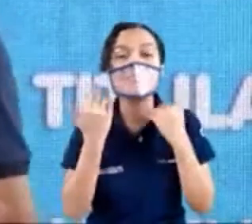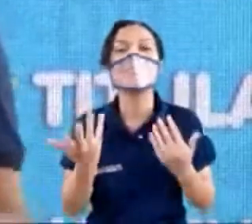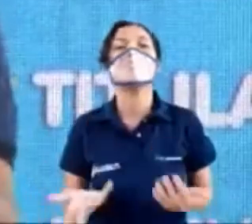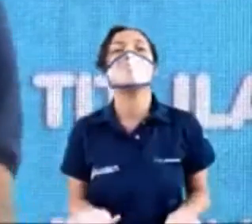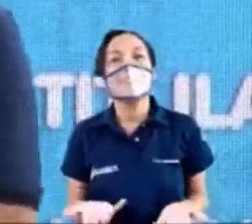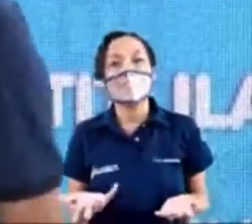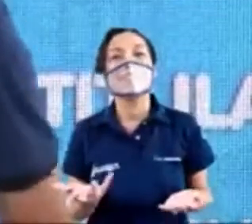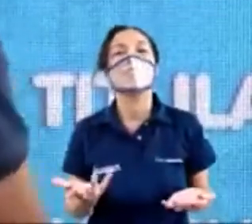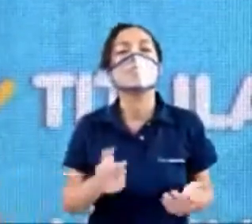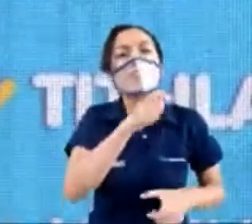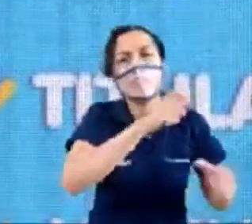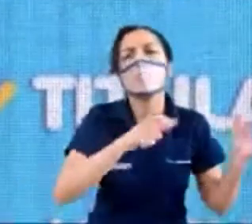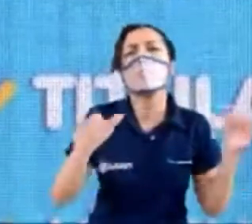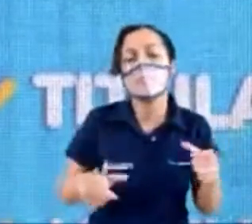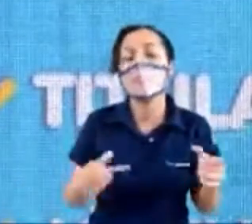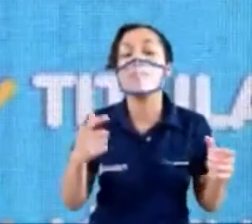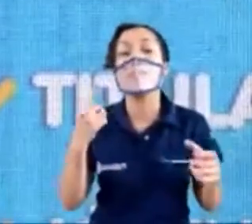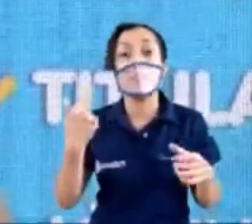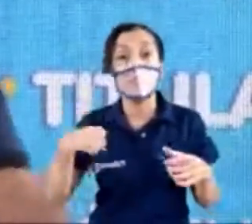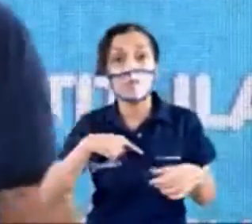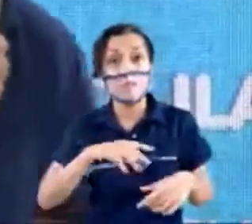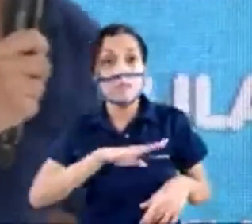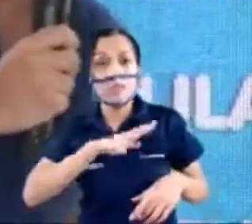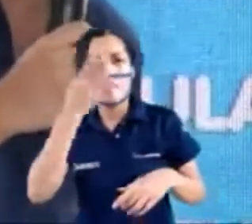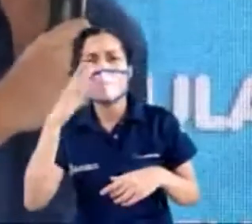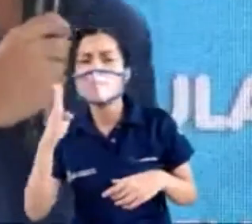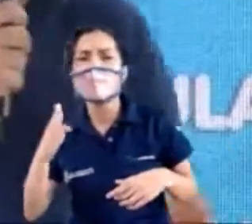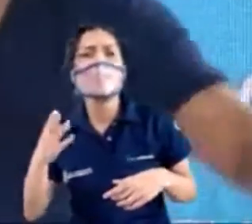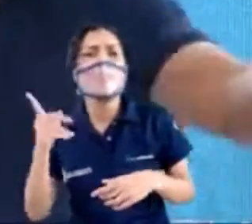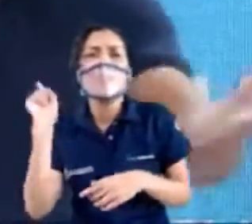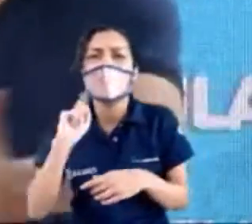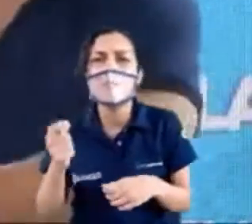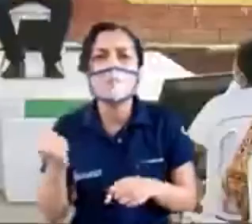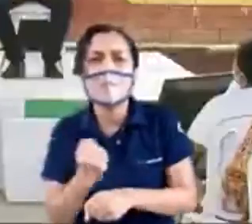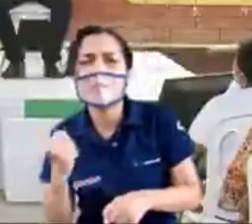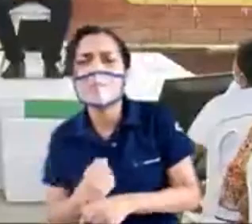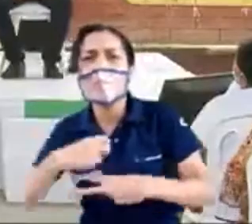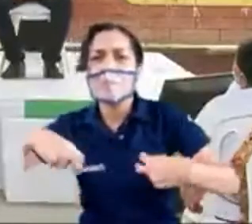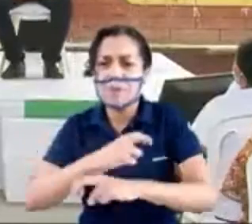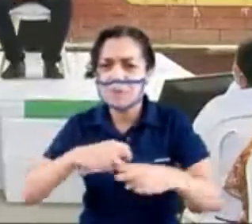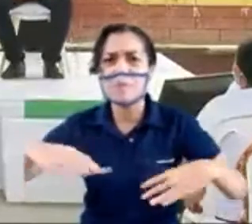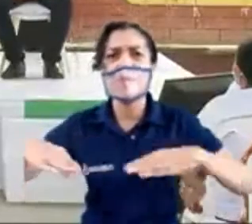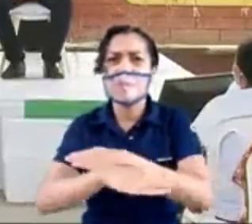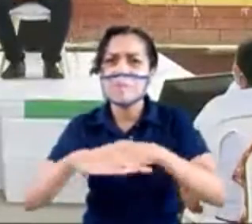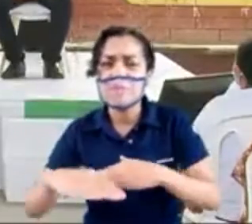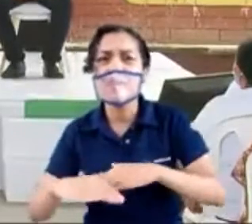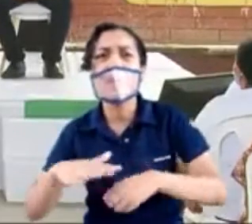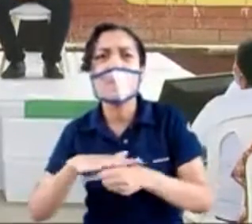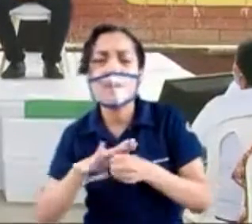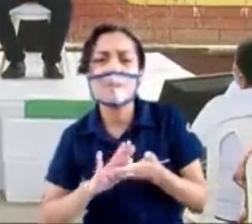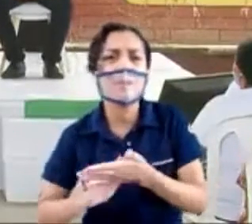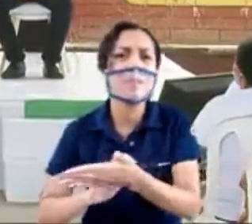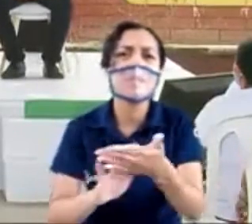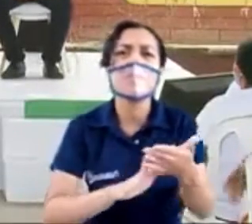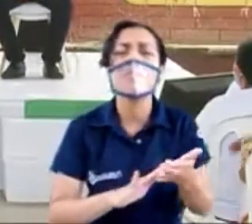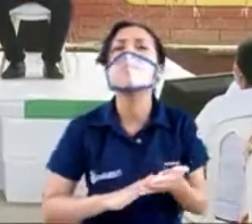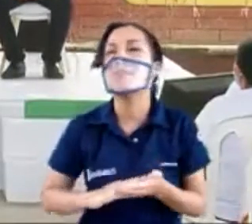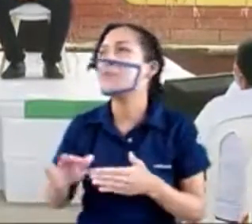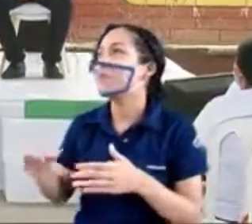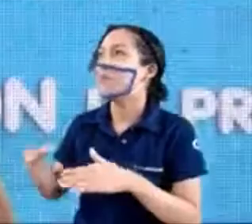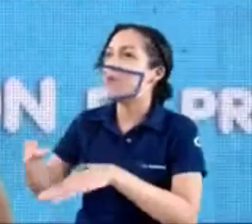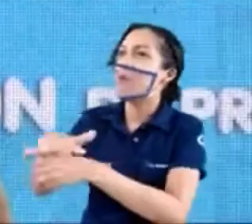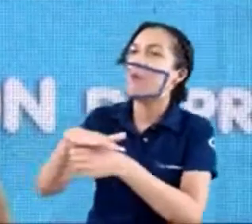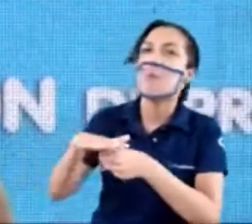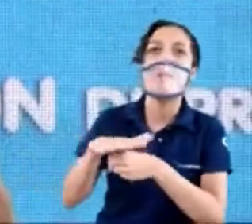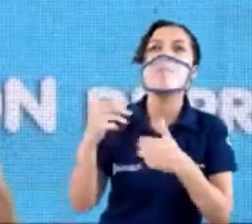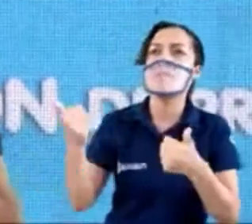hemos puesto mejores parques, mejores colegios, mejores canchas, mejores vías. Entonces la gente dice, bueno, ya el barrio está bacano,